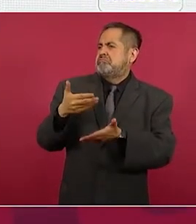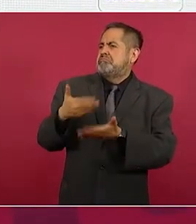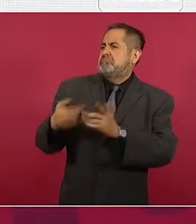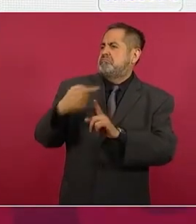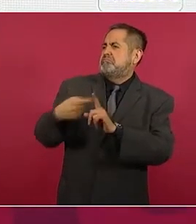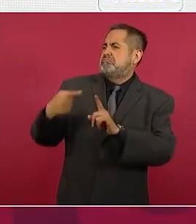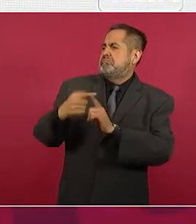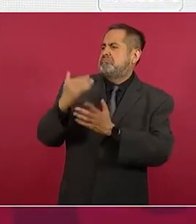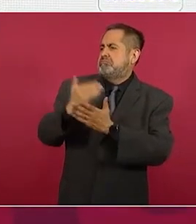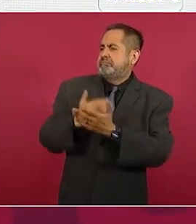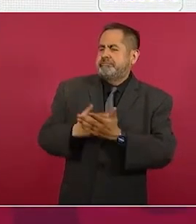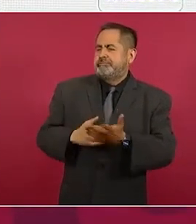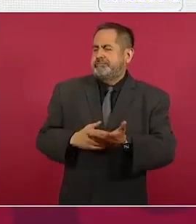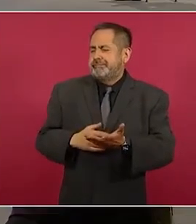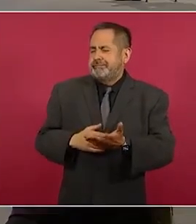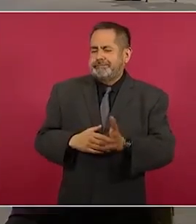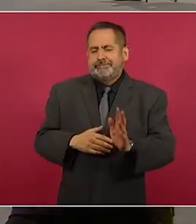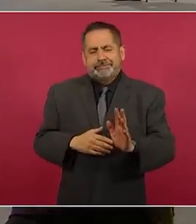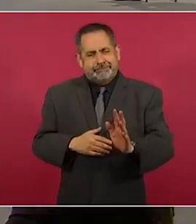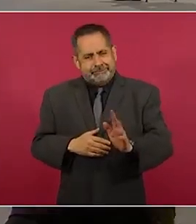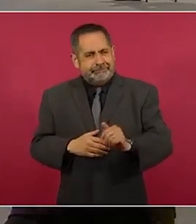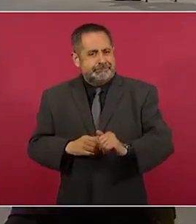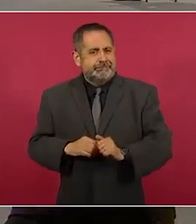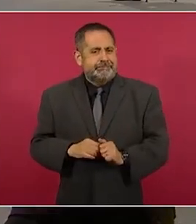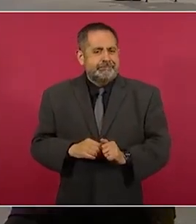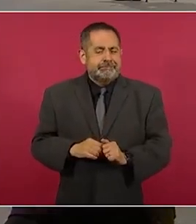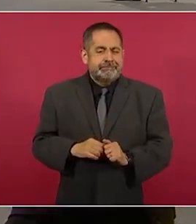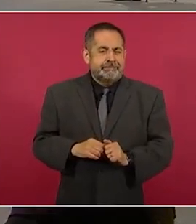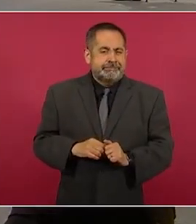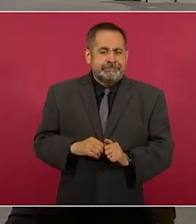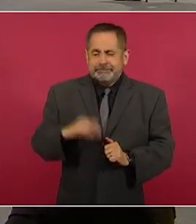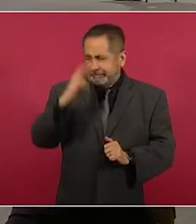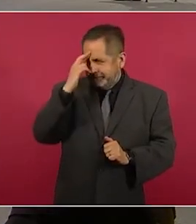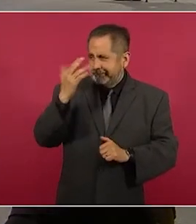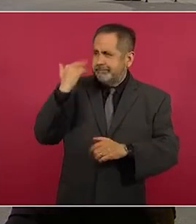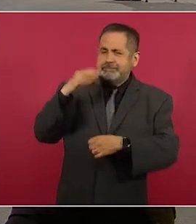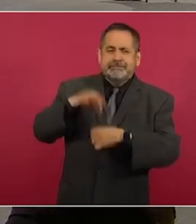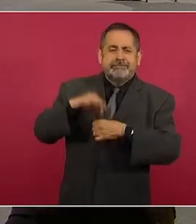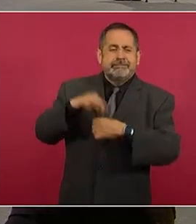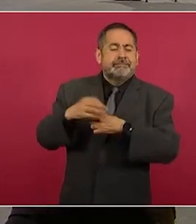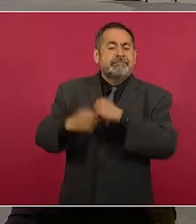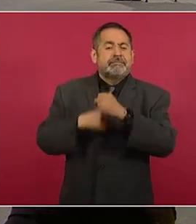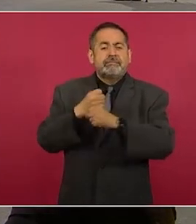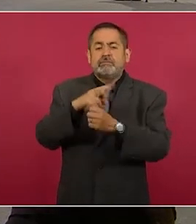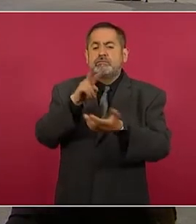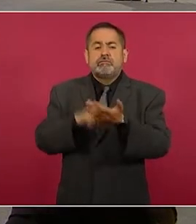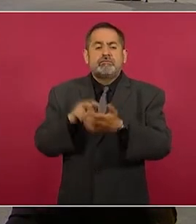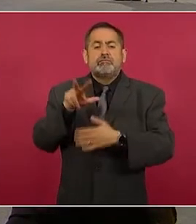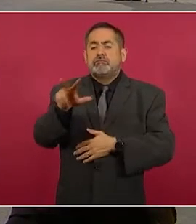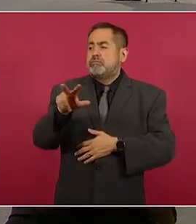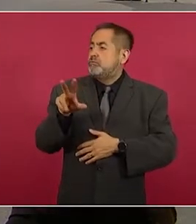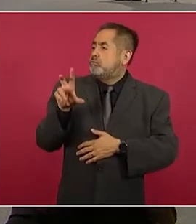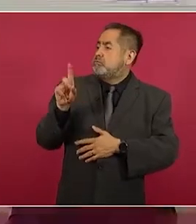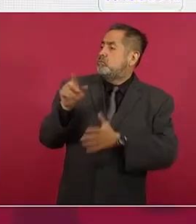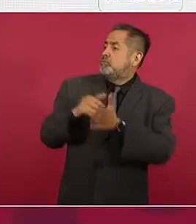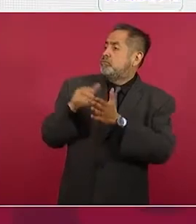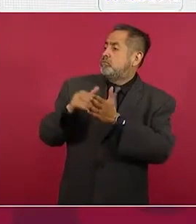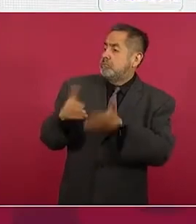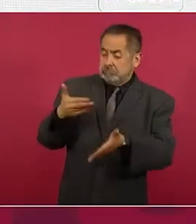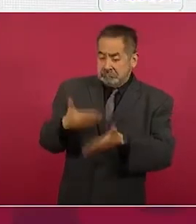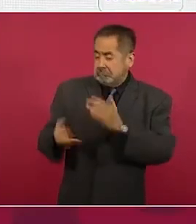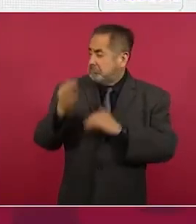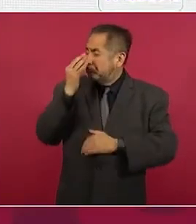en la elección del 18. Sí, nada más